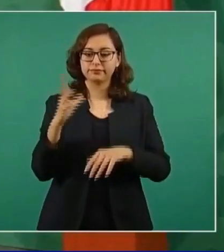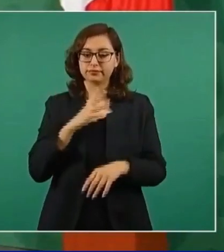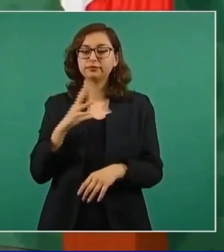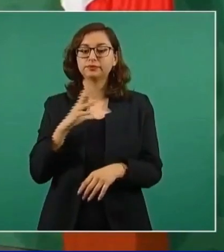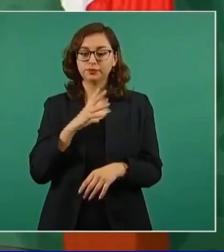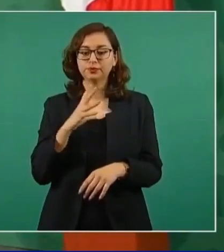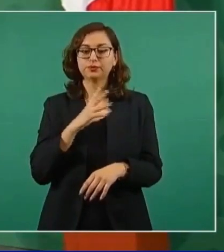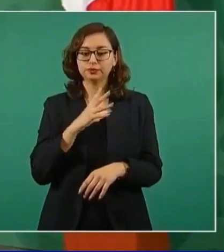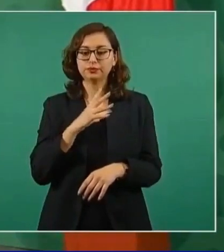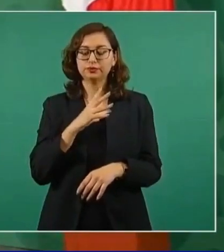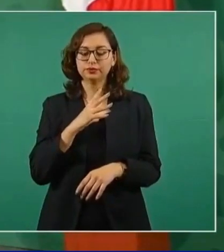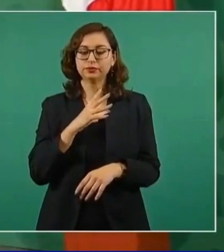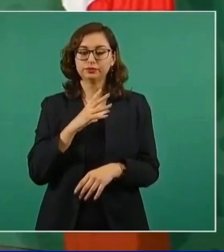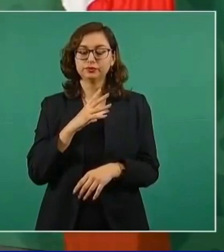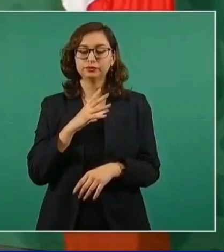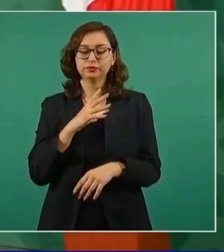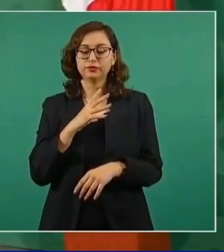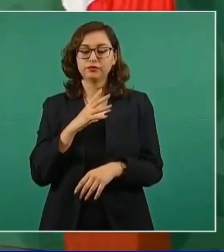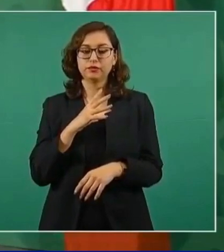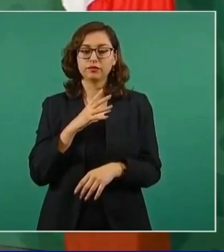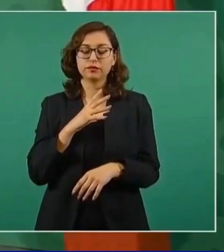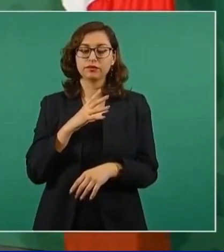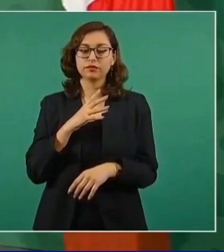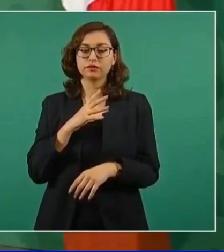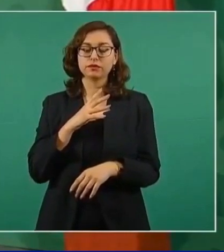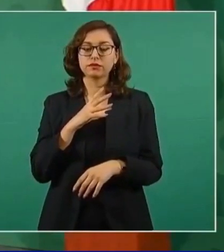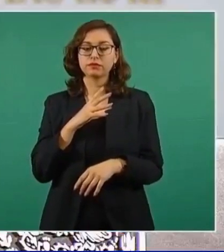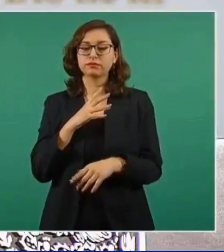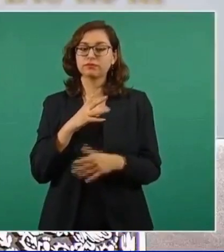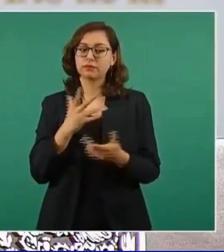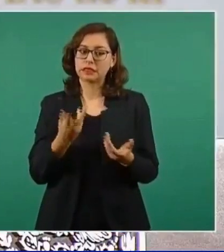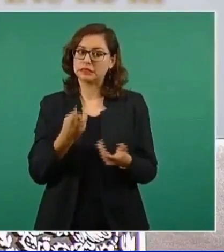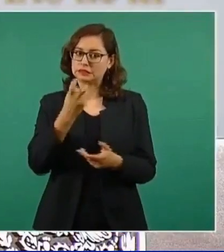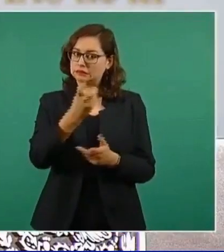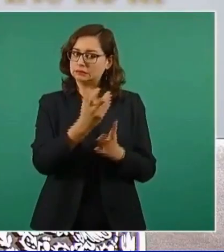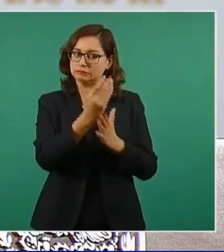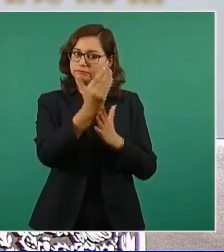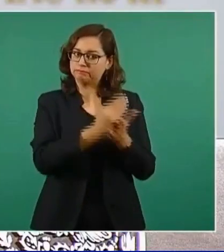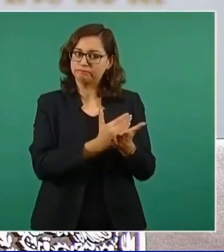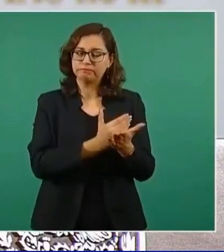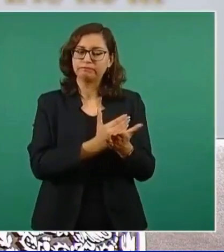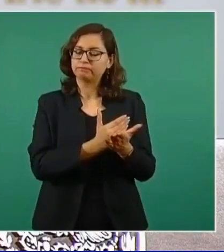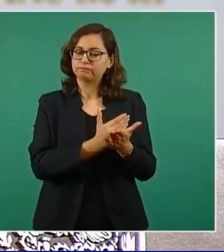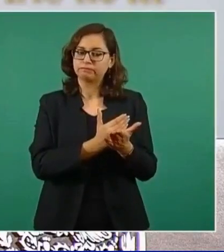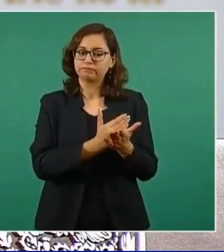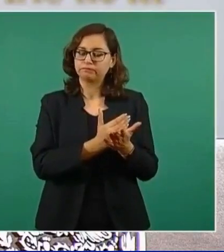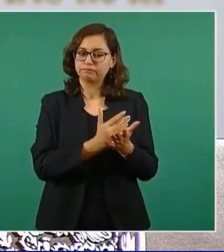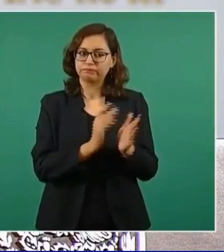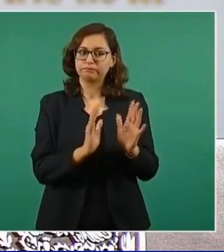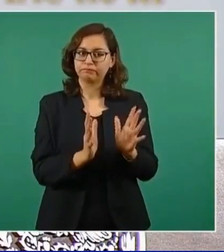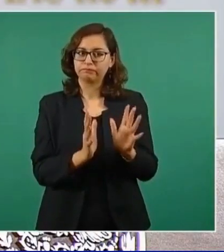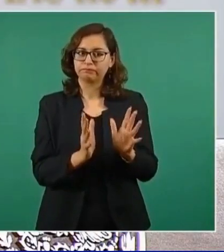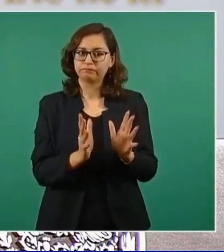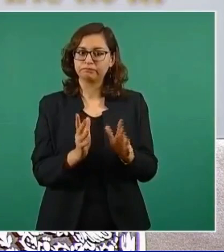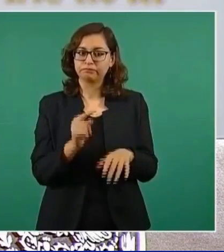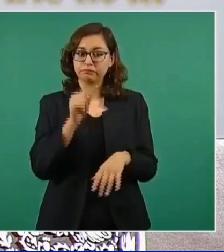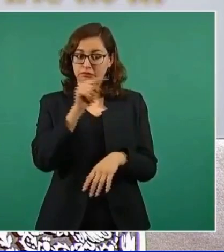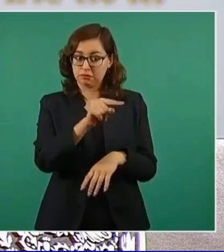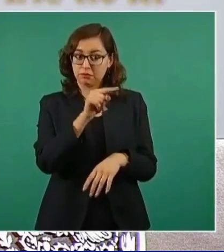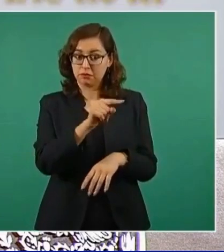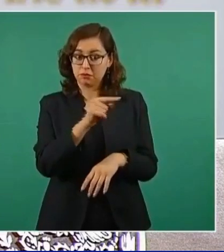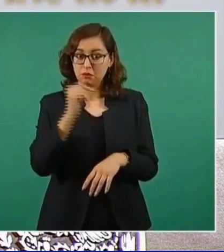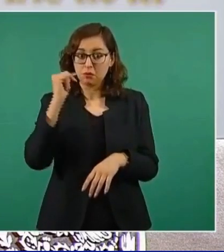y no tiene que ver con los yaquis.